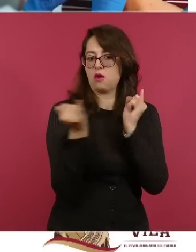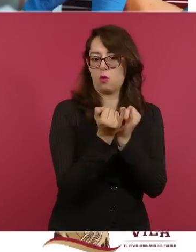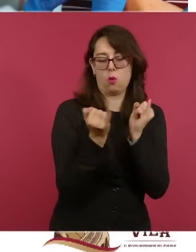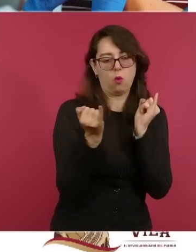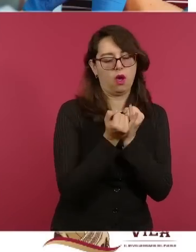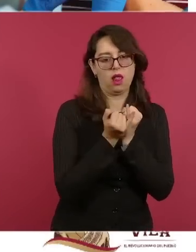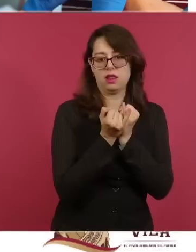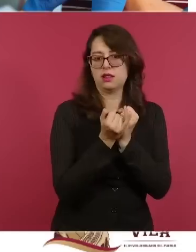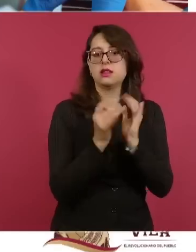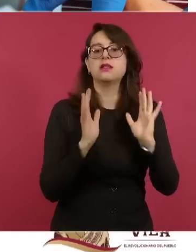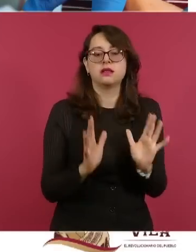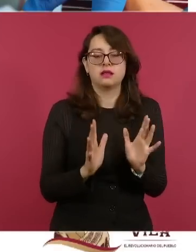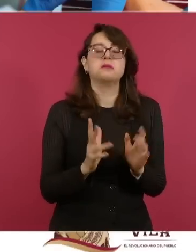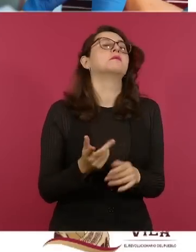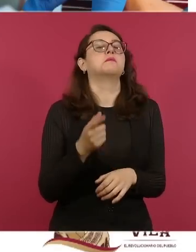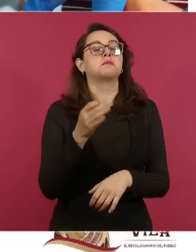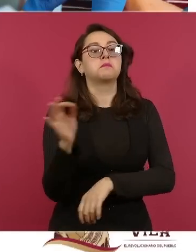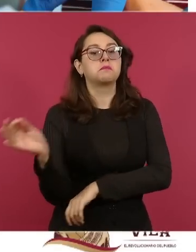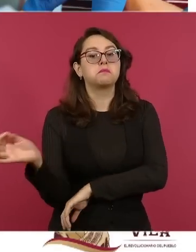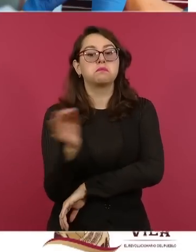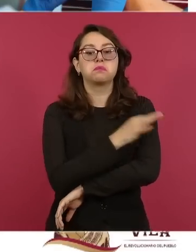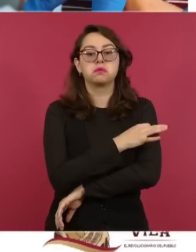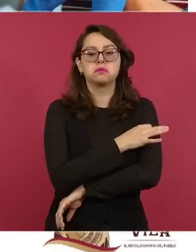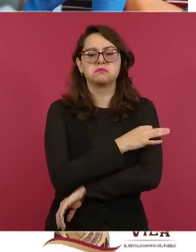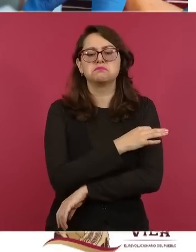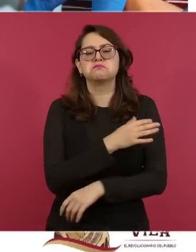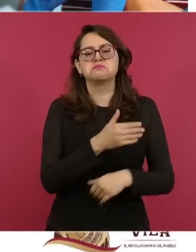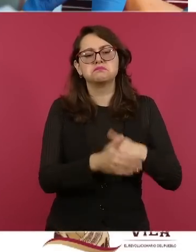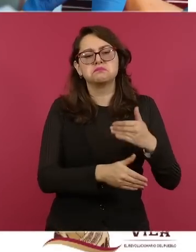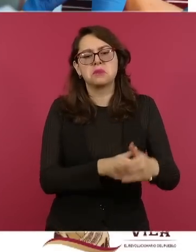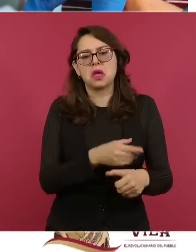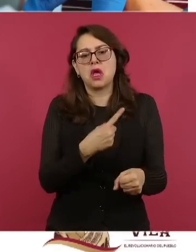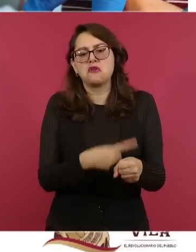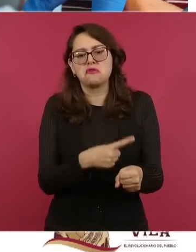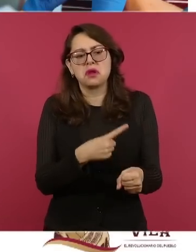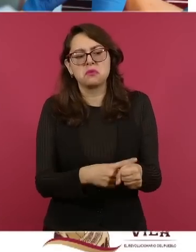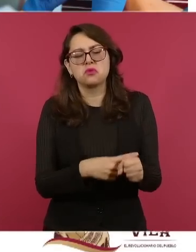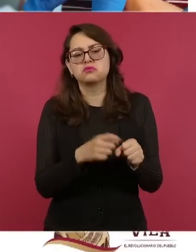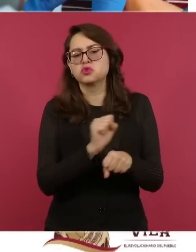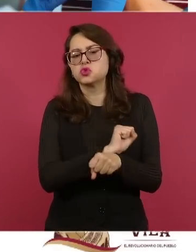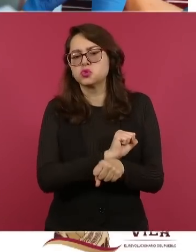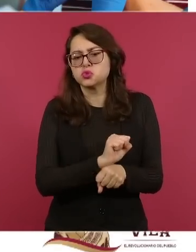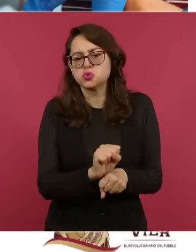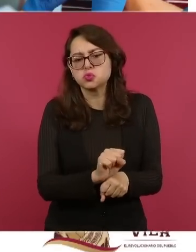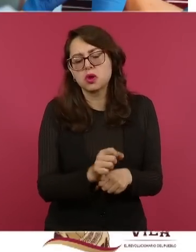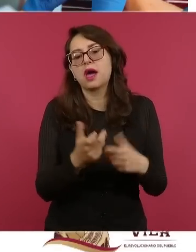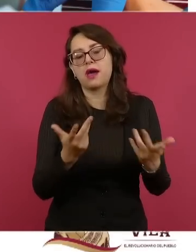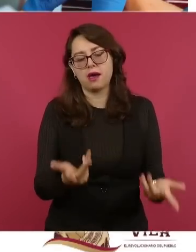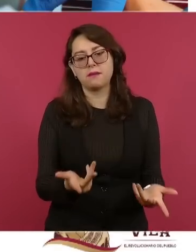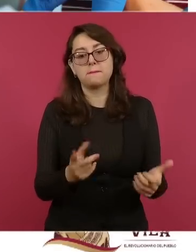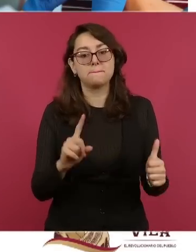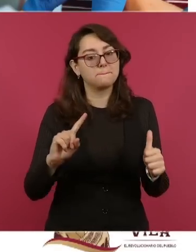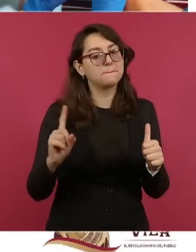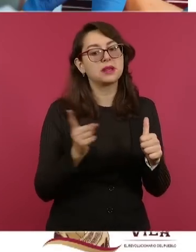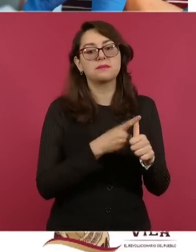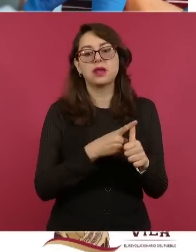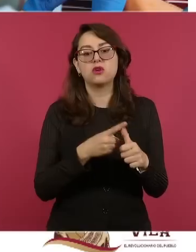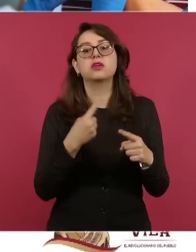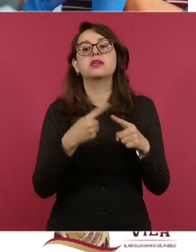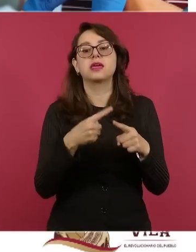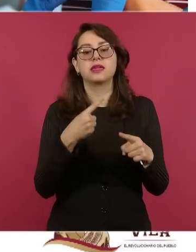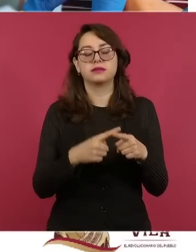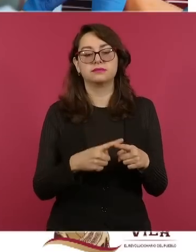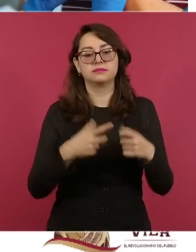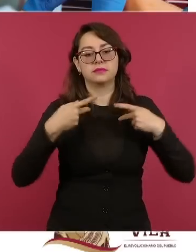utilidad para disminuir el riesgo de complicaciones en ciertos grupos. El principal grupo son de adultos de